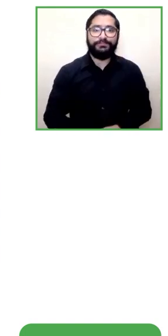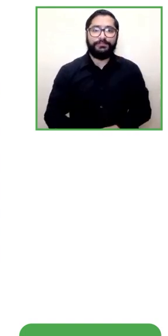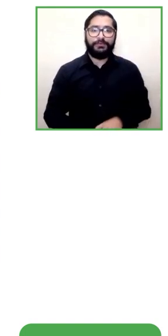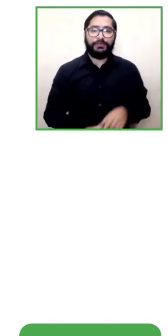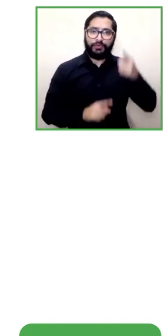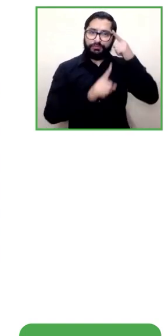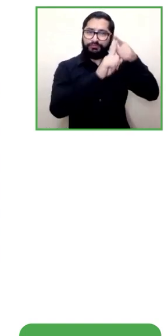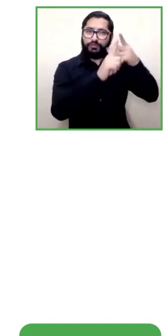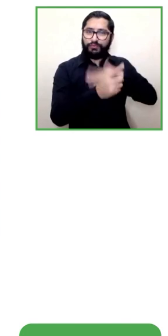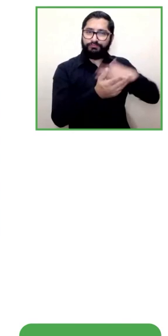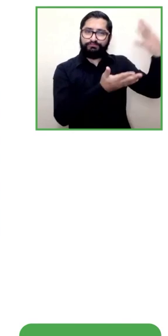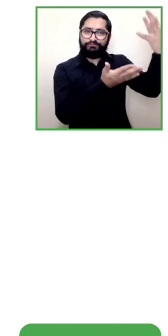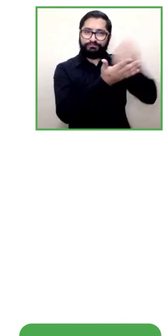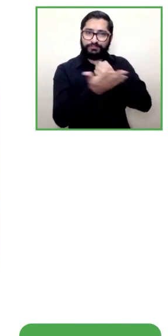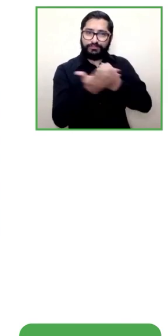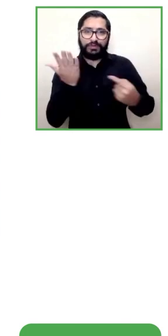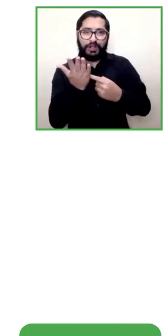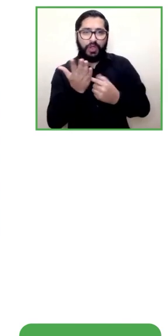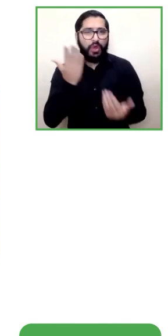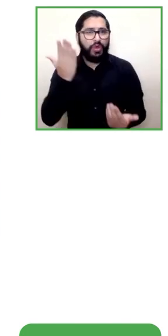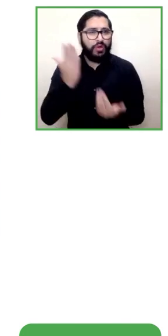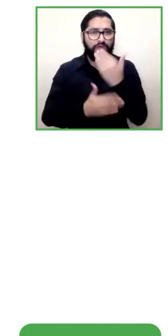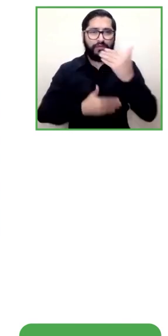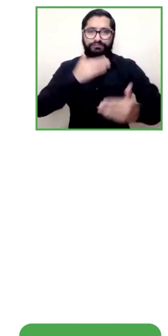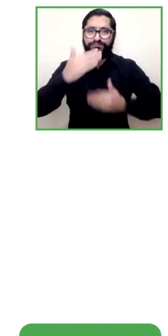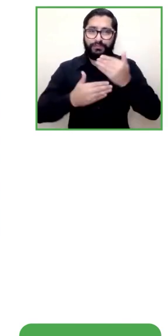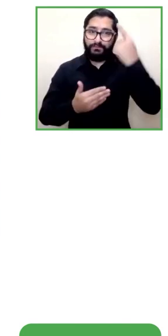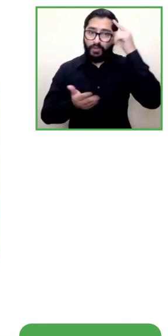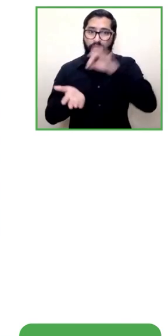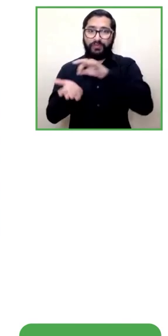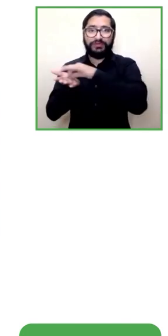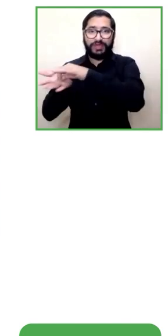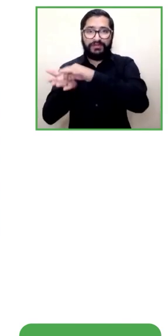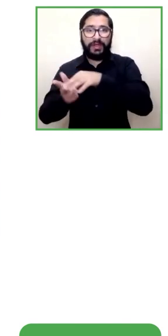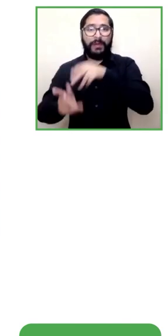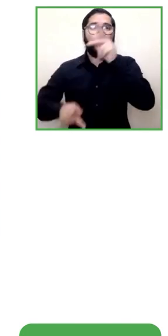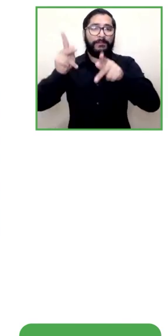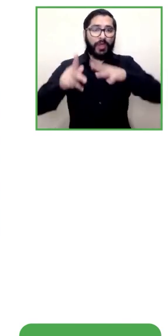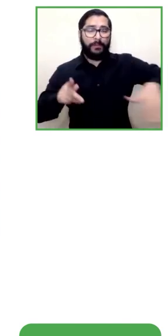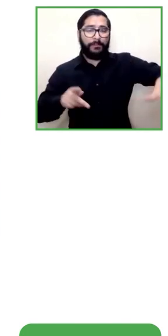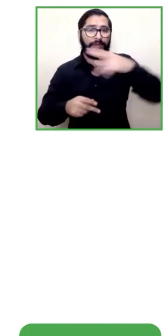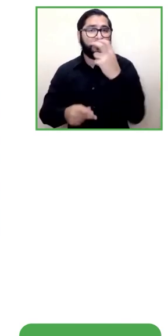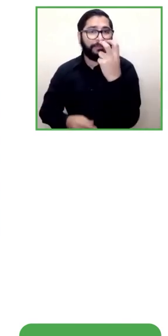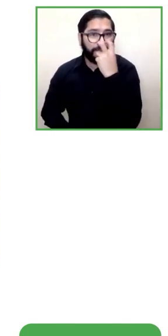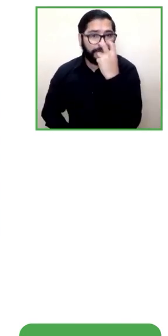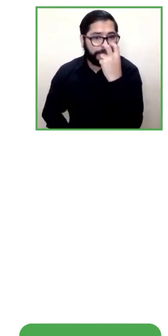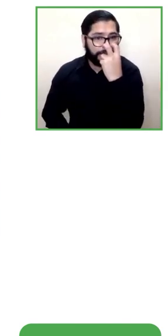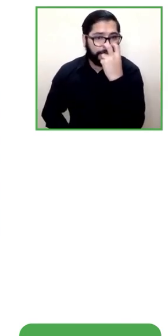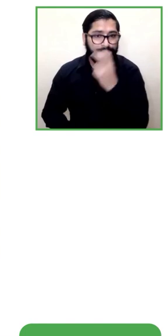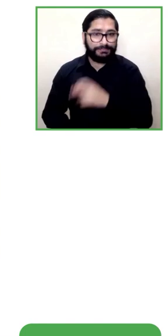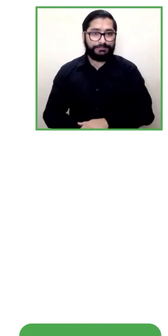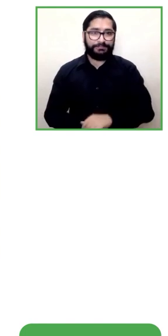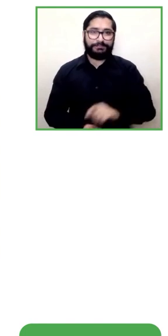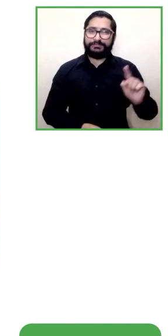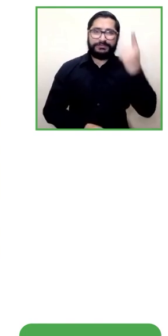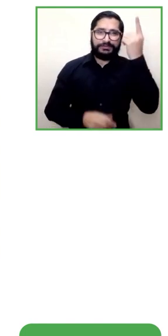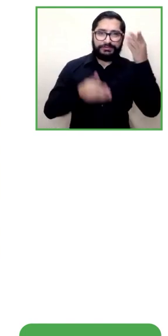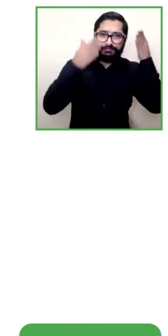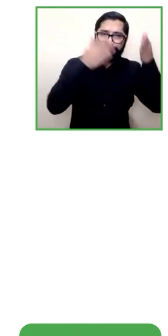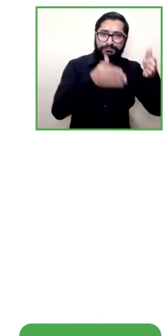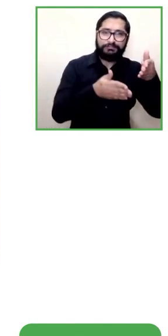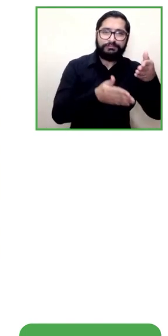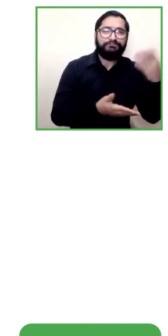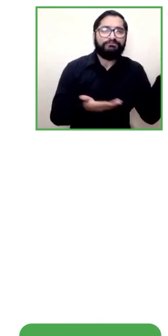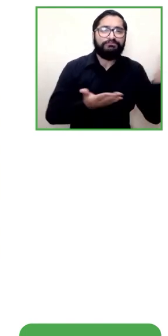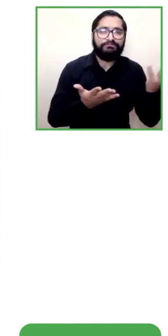servicios para las personas con discapacidad visual en primer lugar vamos a lanzar una plataforma web para fin de año para que